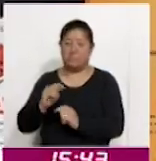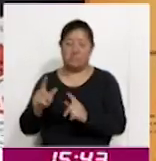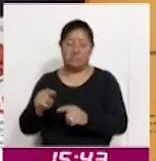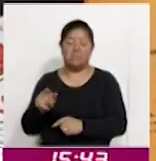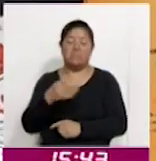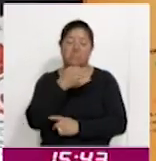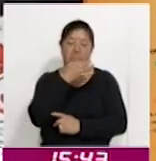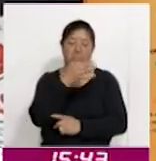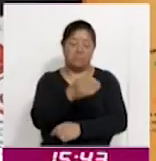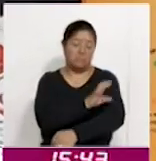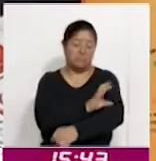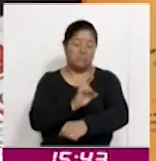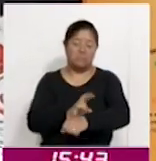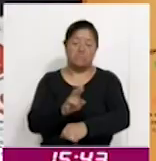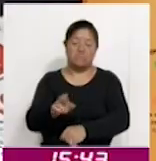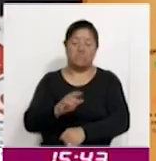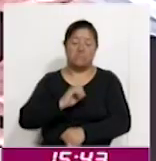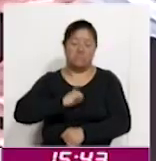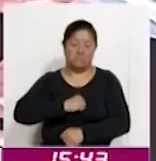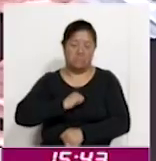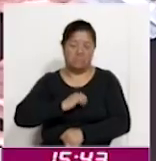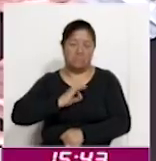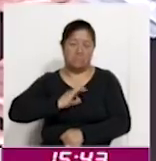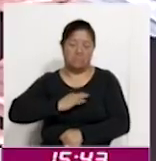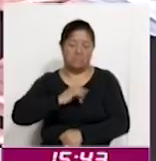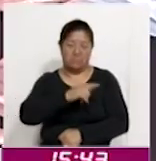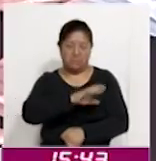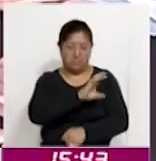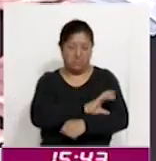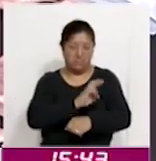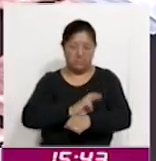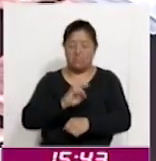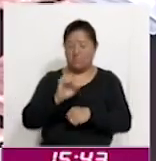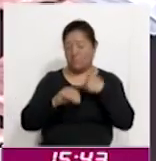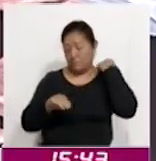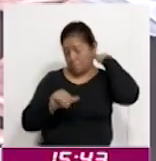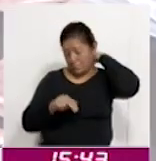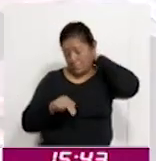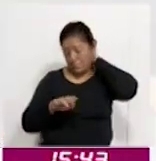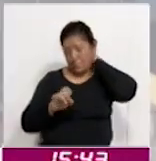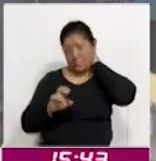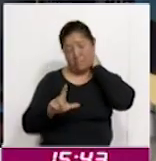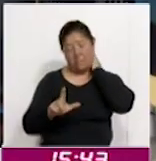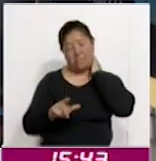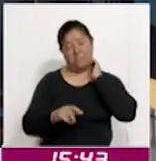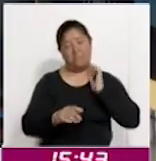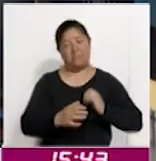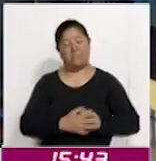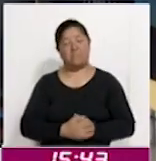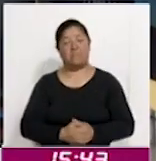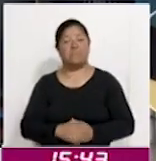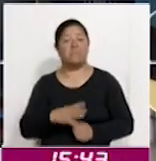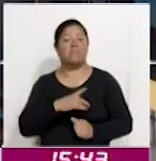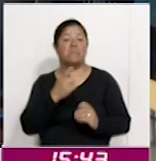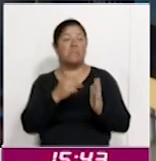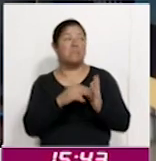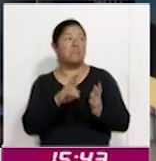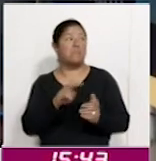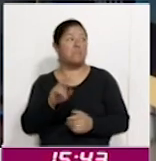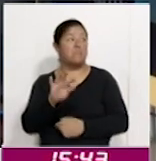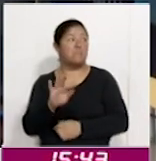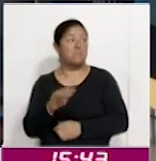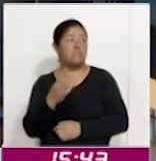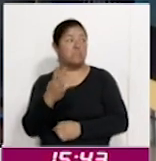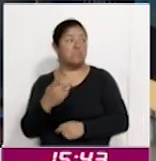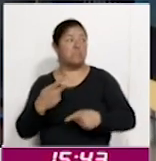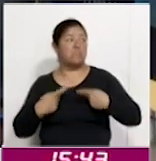VIH, infecciones de transmisión sexual y virus de hepatitis C en la entidad, Emanuel Antonio Talamad. Tenemos 1,243